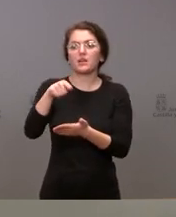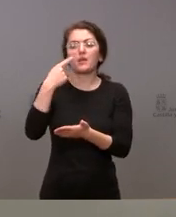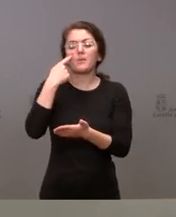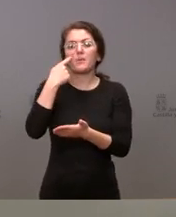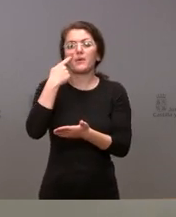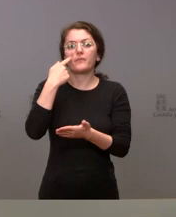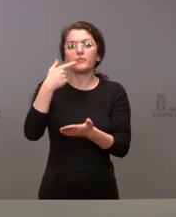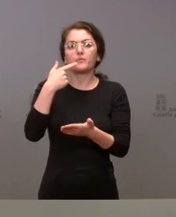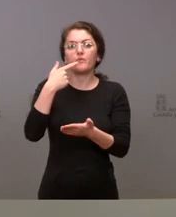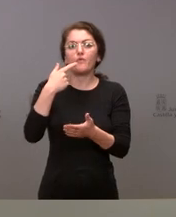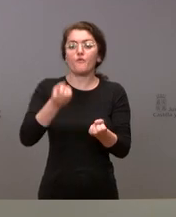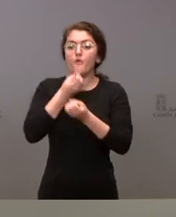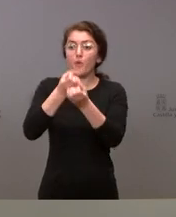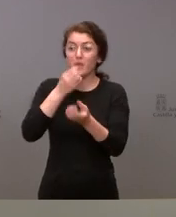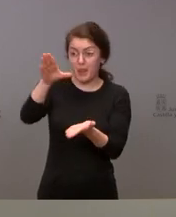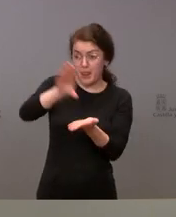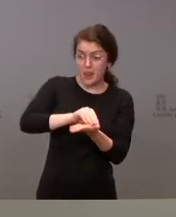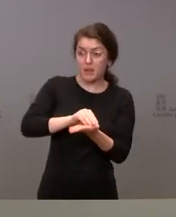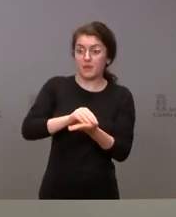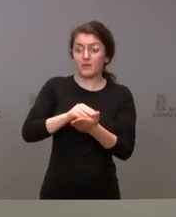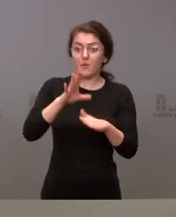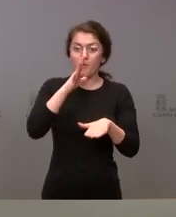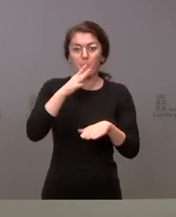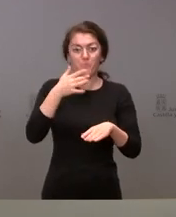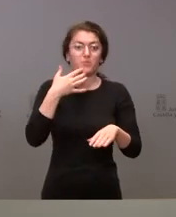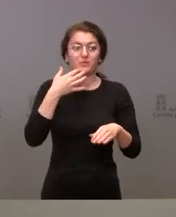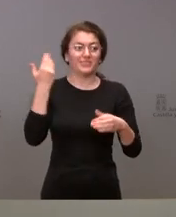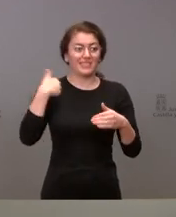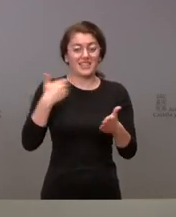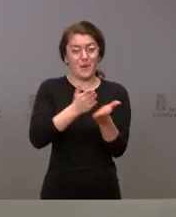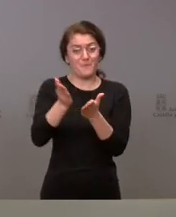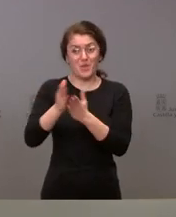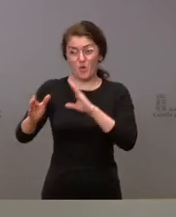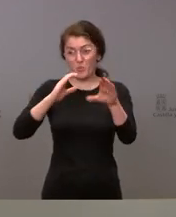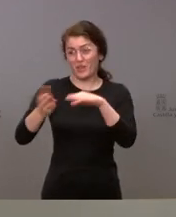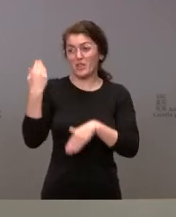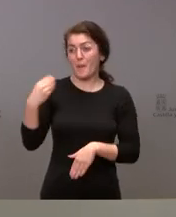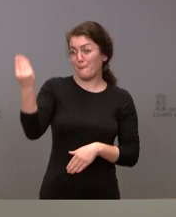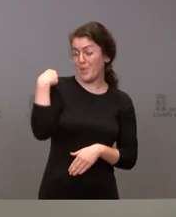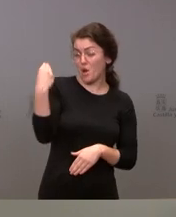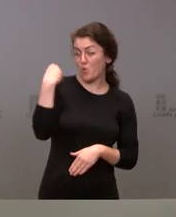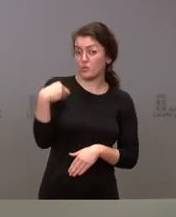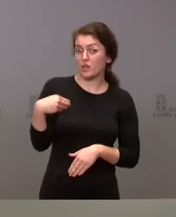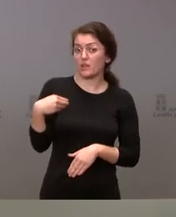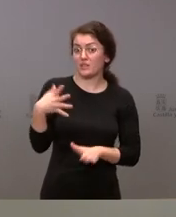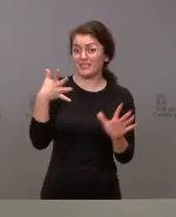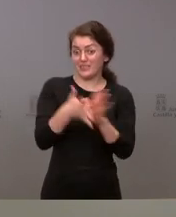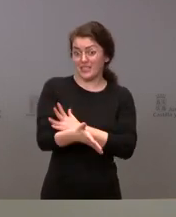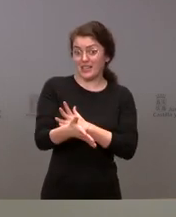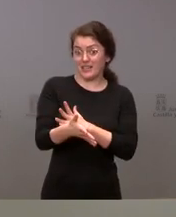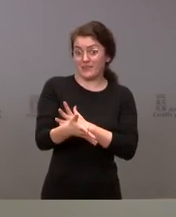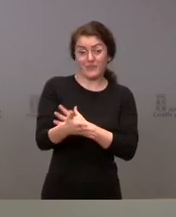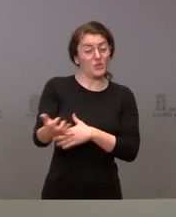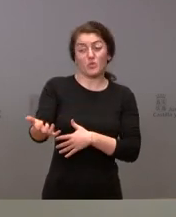objeto recurrente de pregunta por parte de algunos medios de comunicación en diversas provincias información que no se nos ha